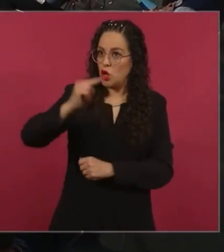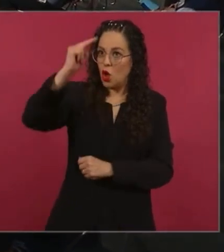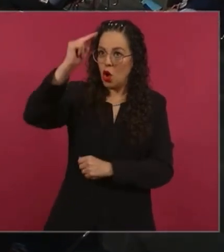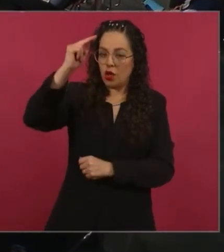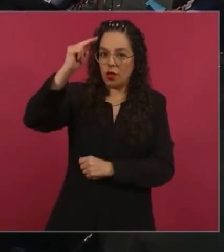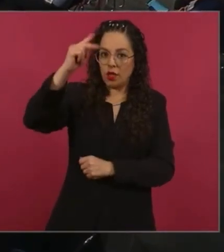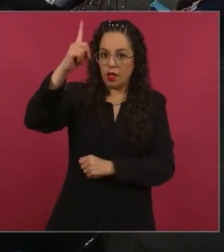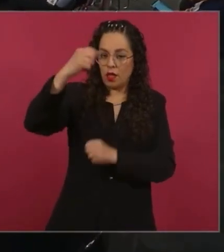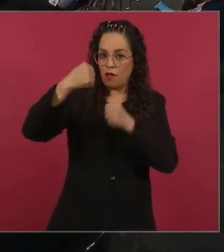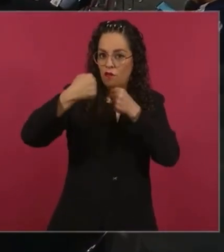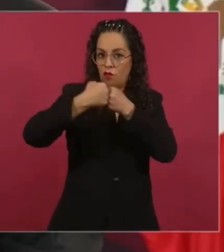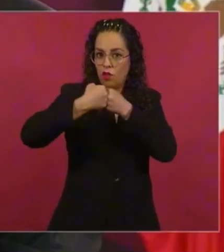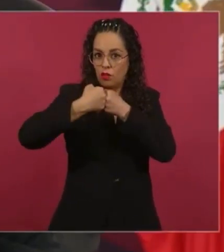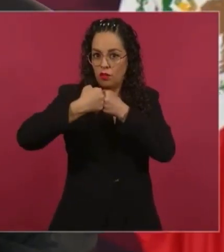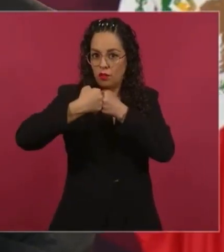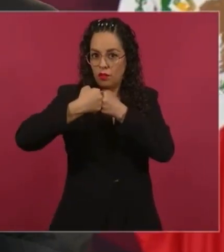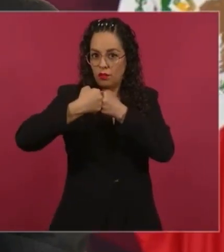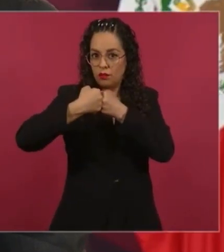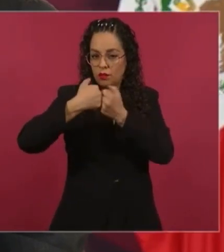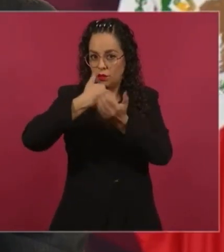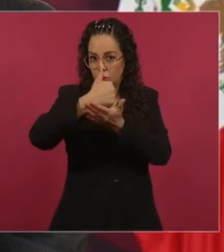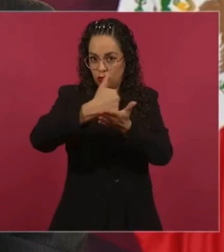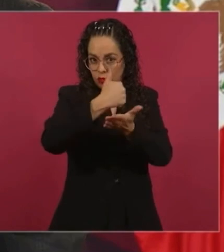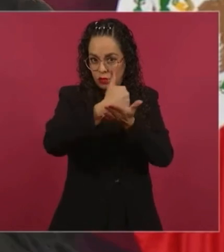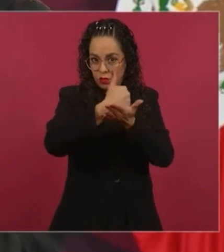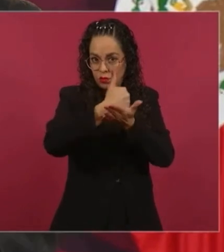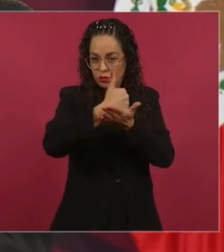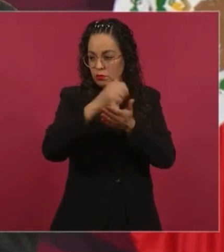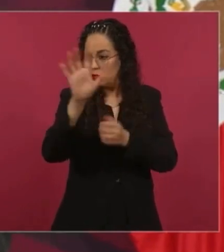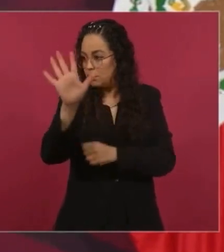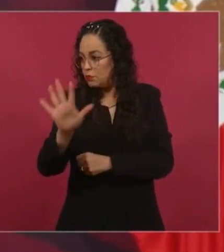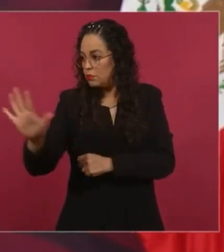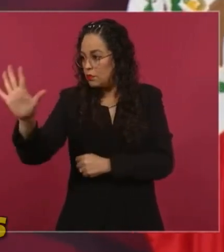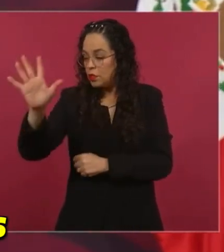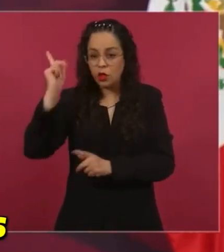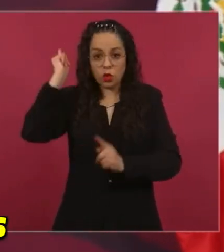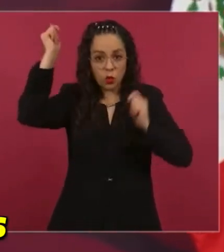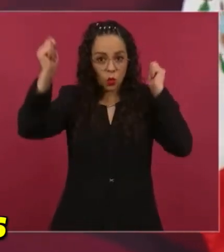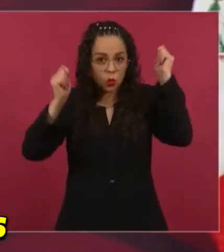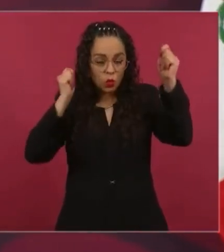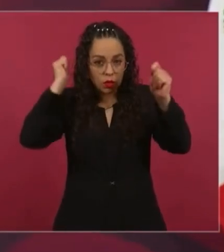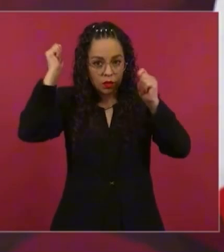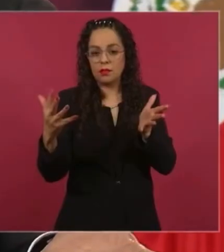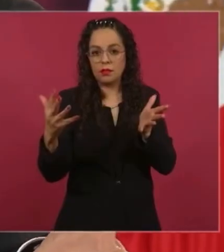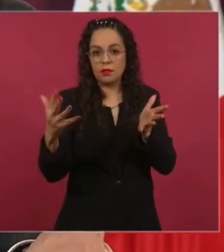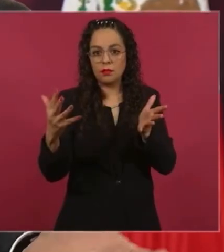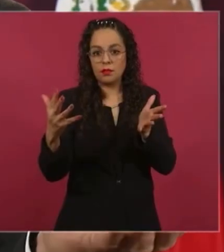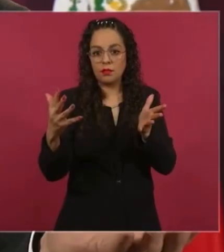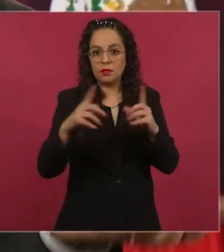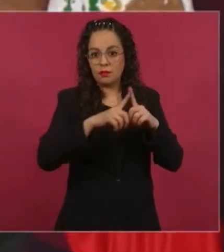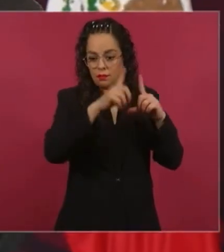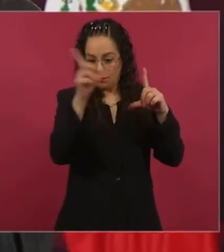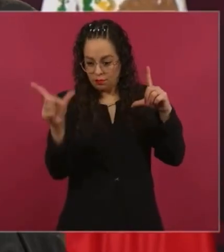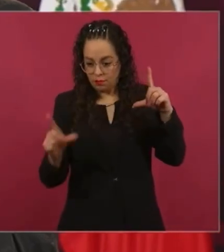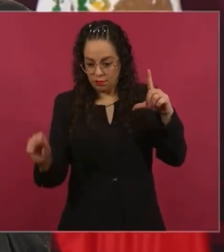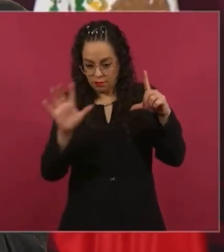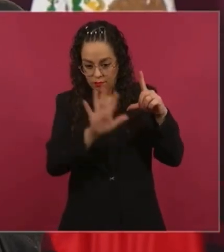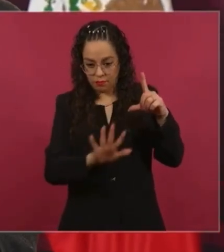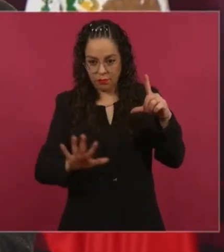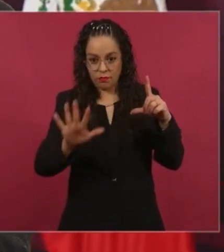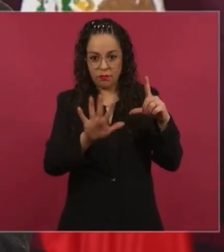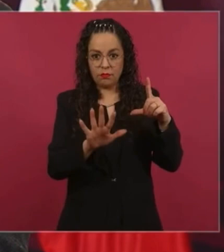hacia las zonas turísticas, hacia las grandes ciudades y se despobló